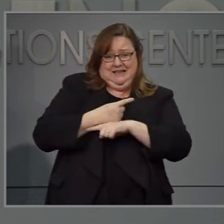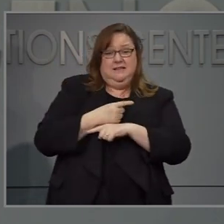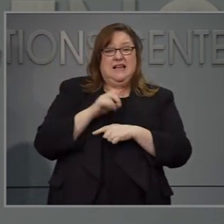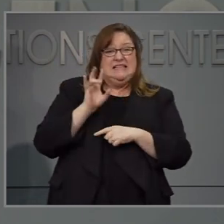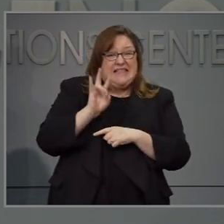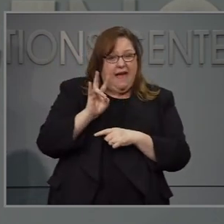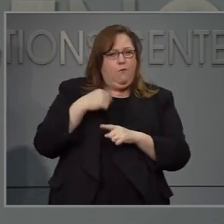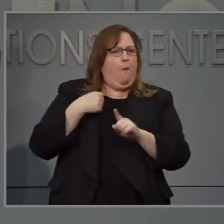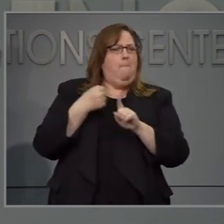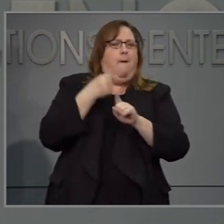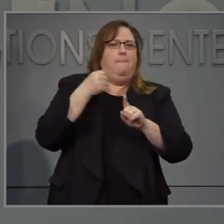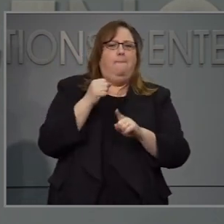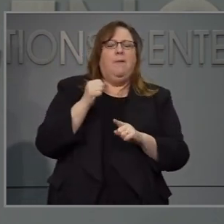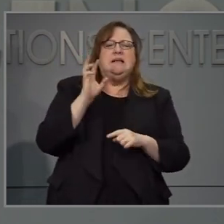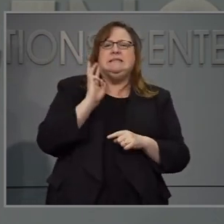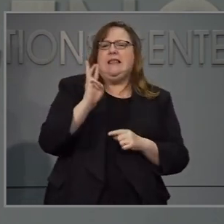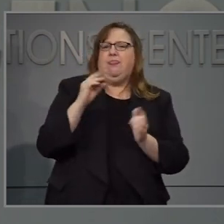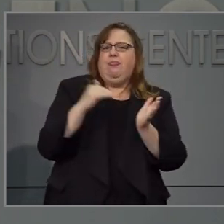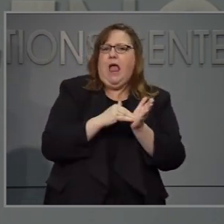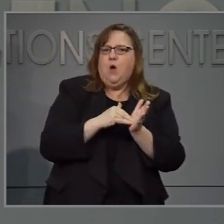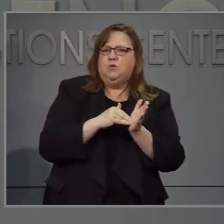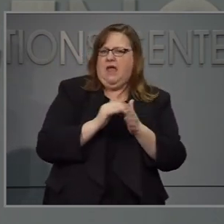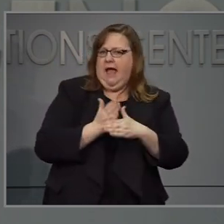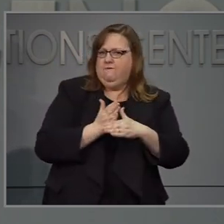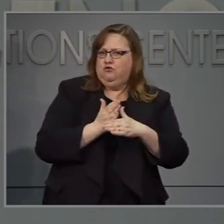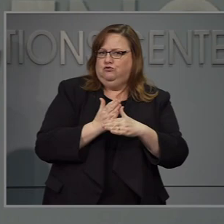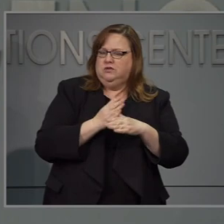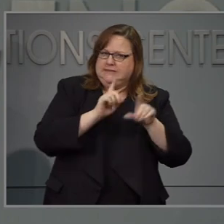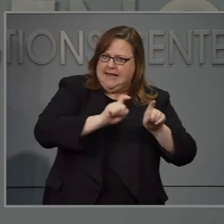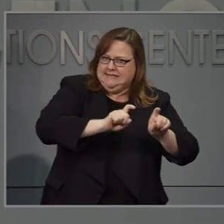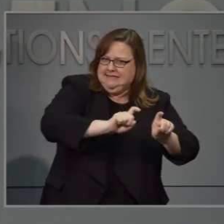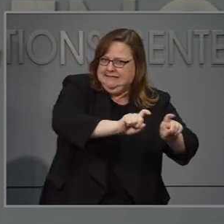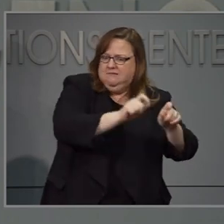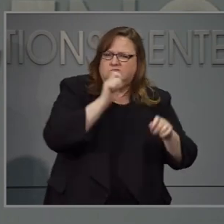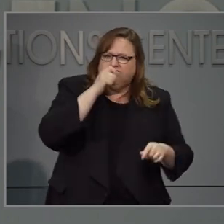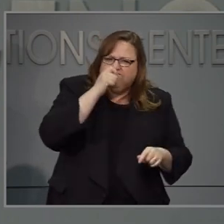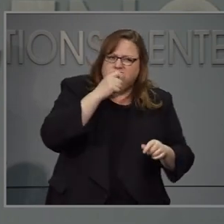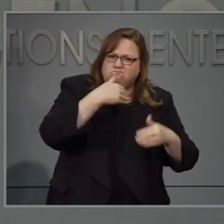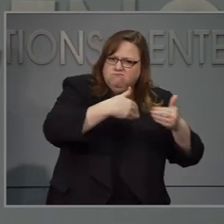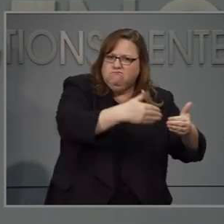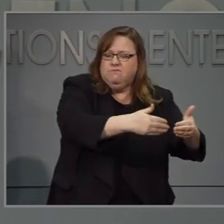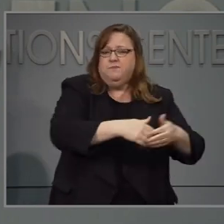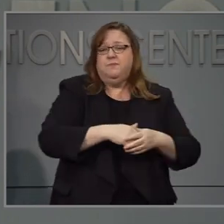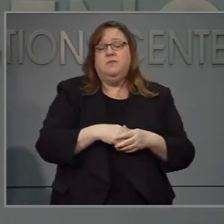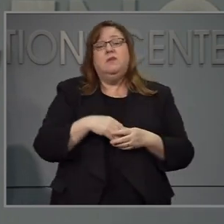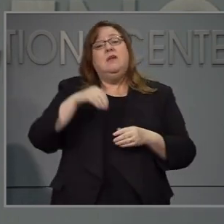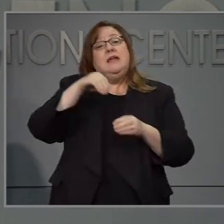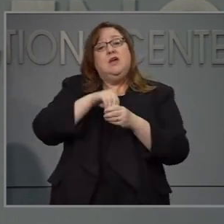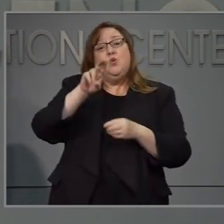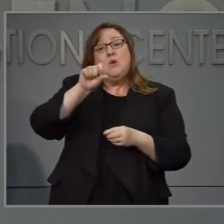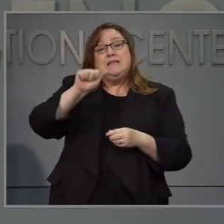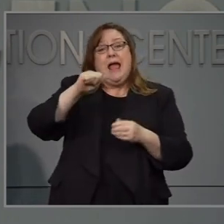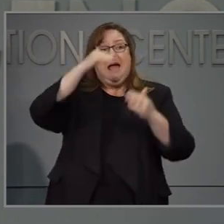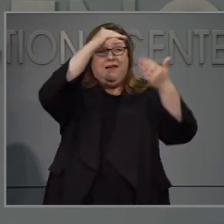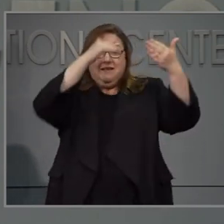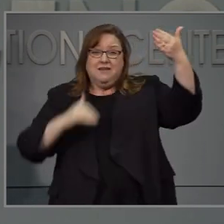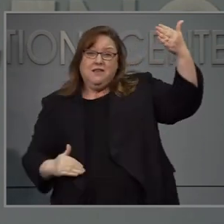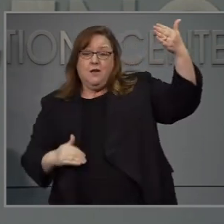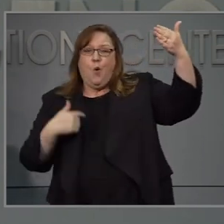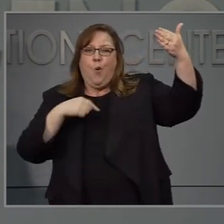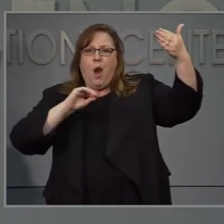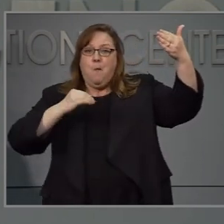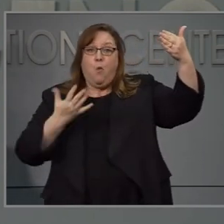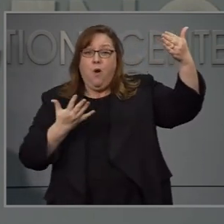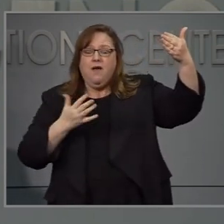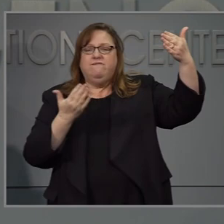seis mil pruebas a personas en promedio todos los días. Somos el décimo quinto estado en el país en el total de número de pruebas